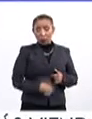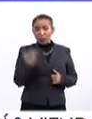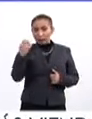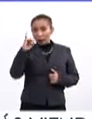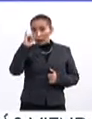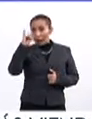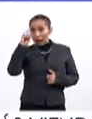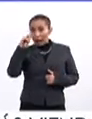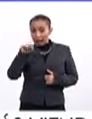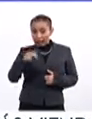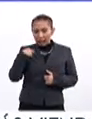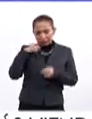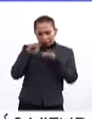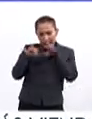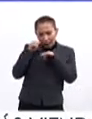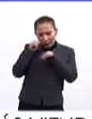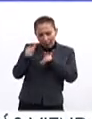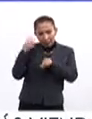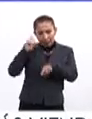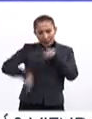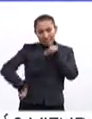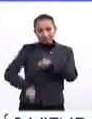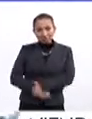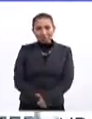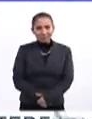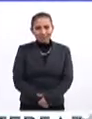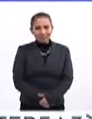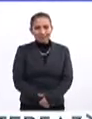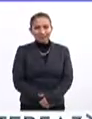Instituto Politécnico Nacional trabaja para combatirla.